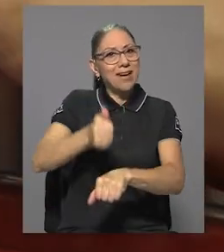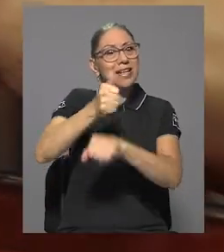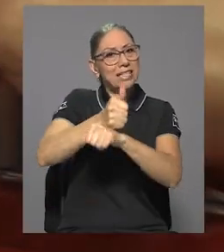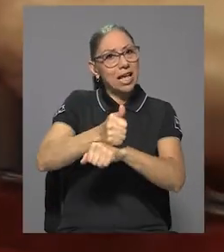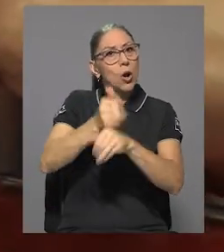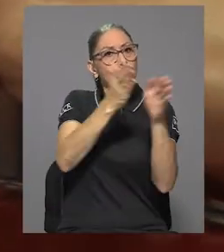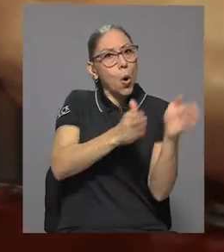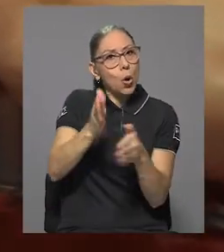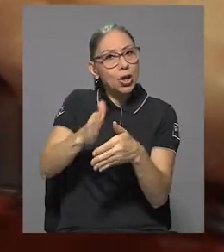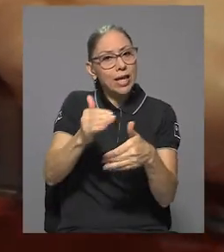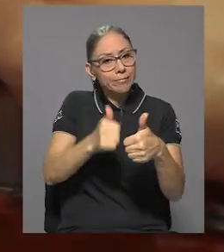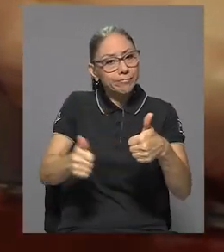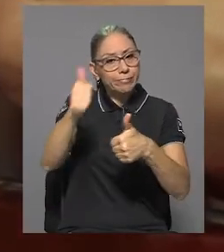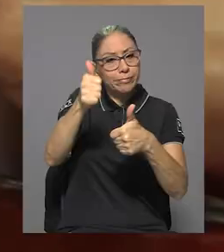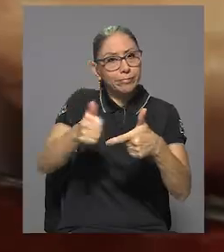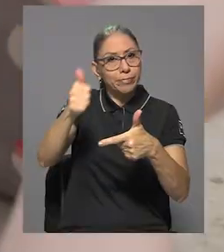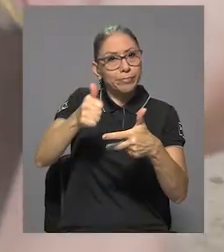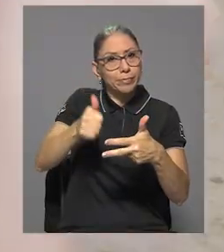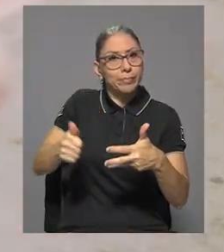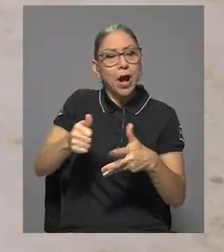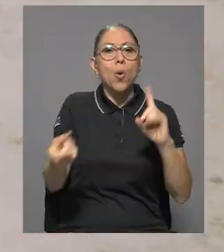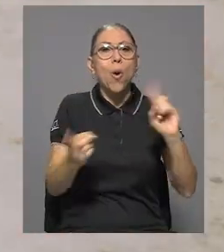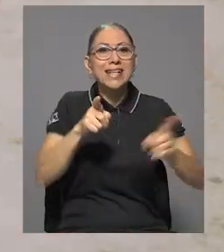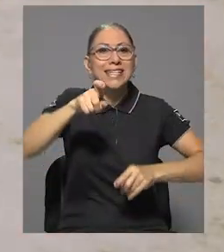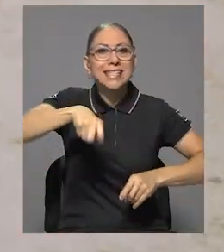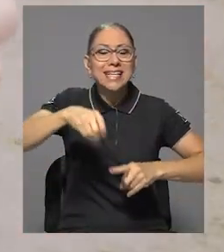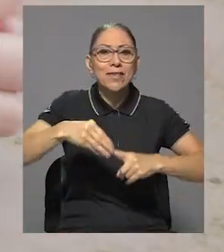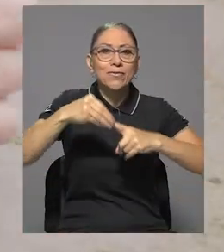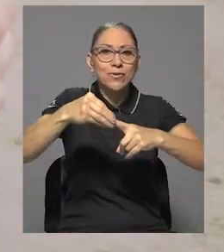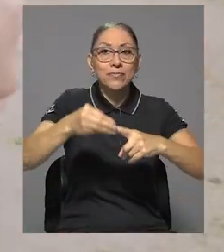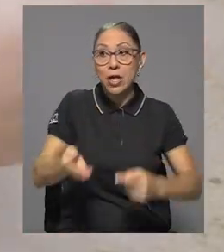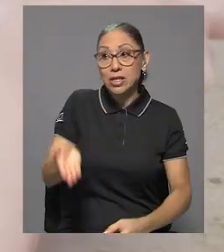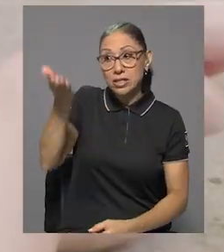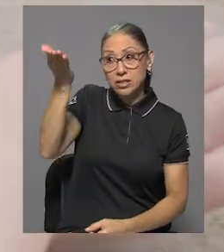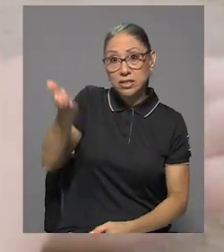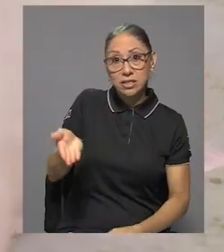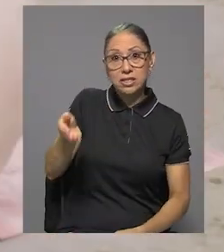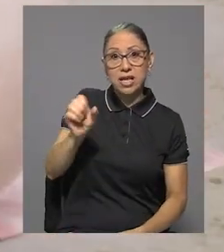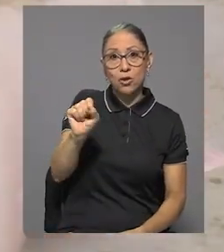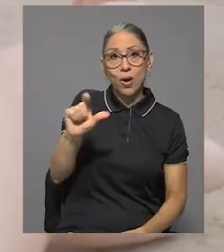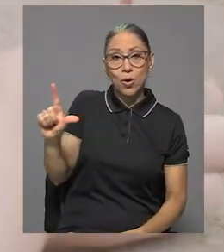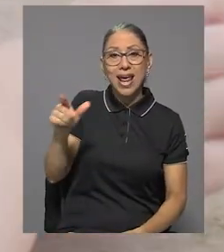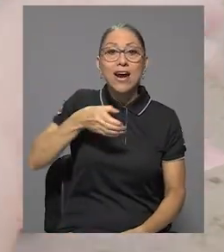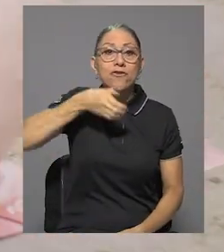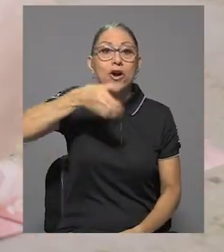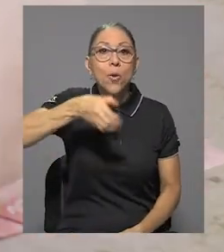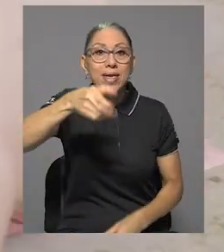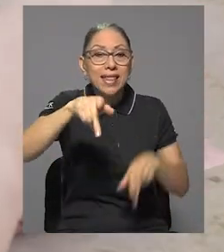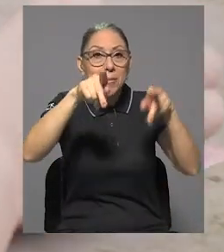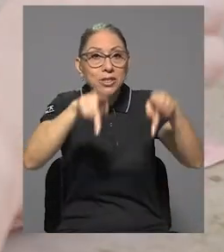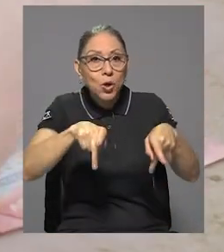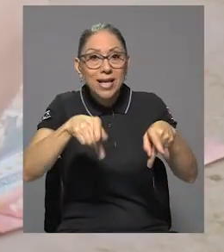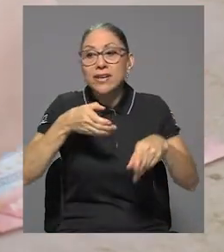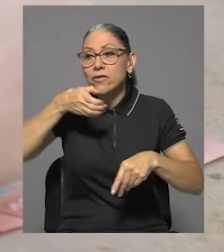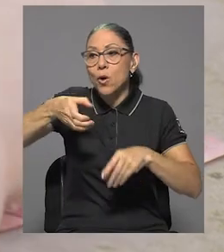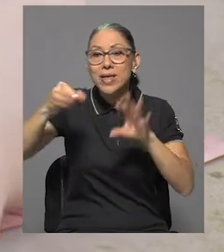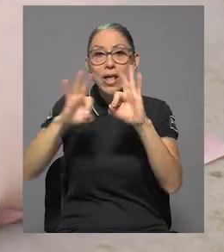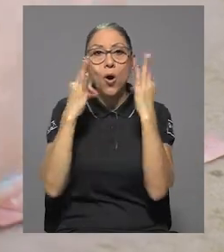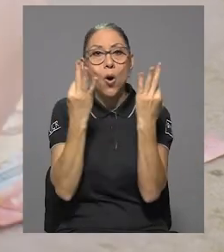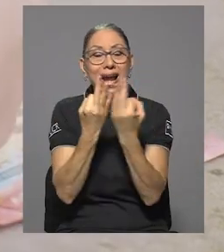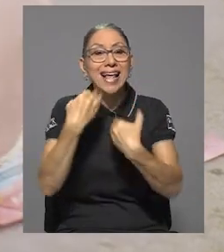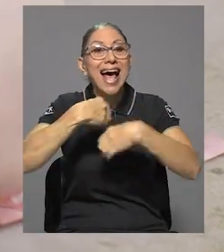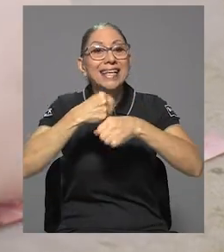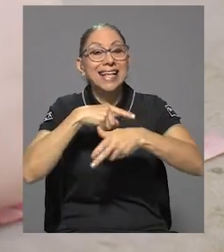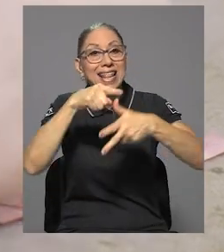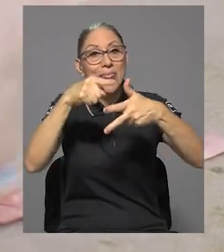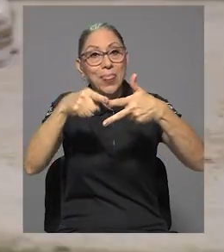necesidades fundamentales. Sandoval Loría recomienda a las personas y a los hogares realizar tres acciones